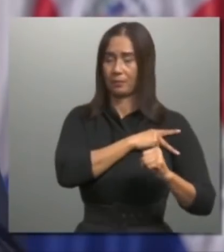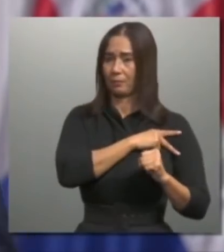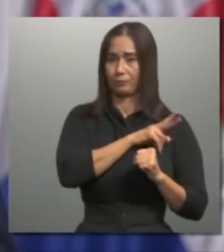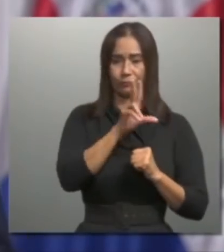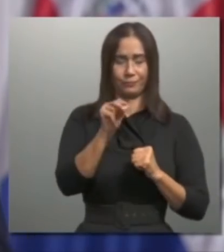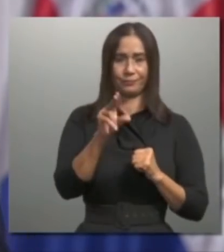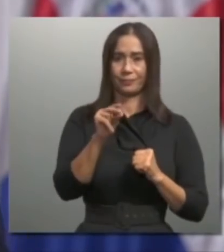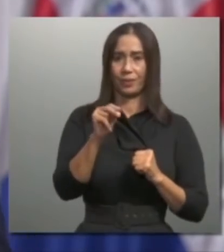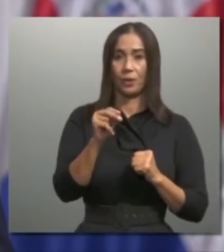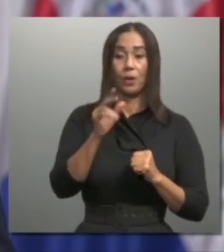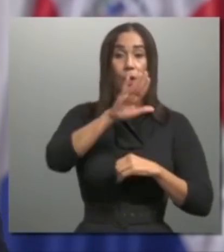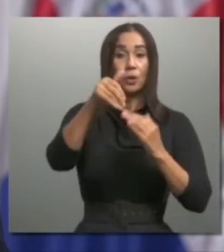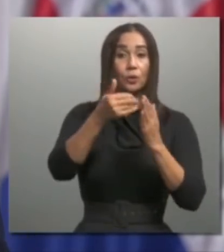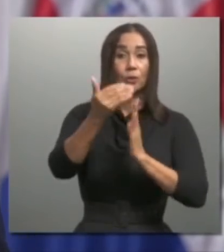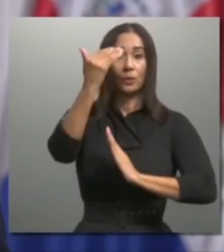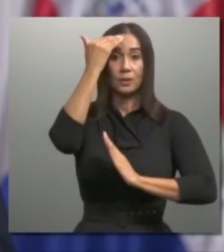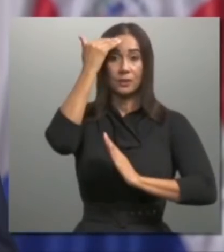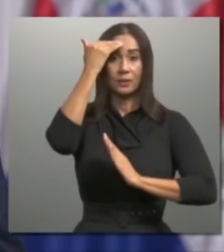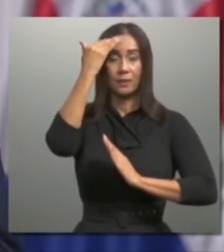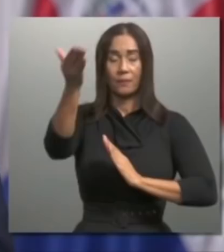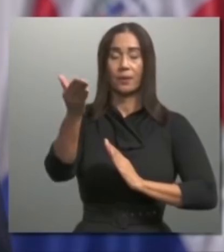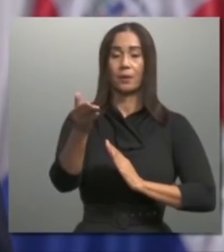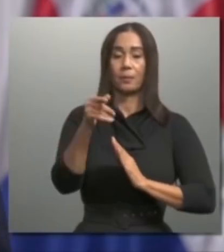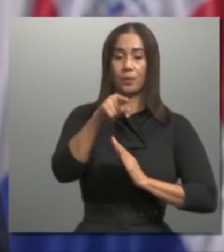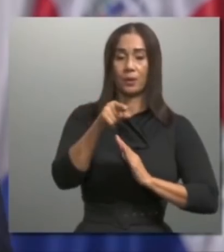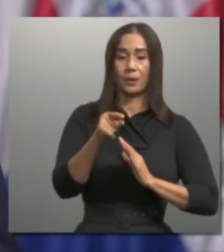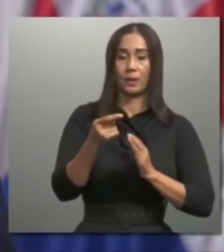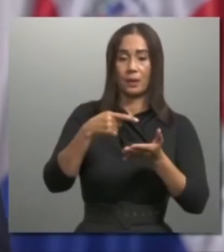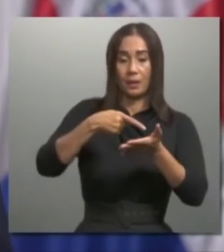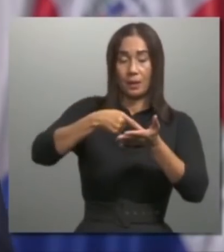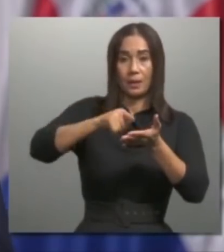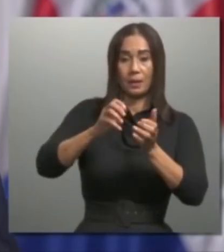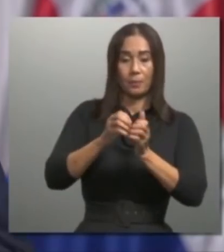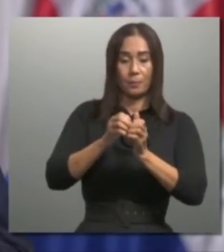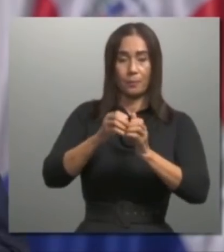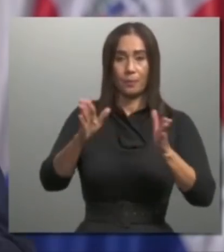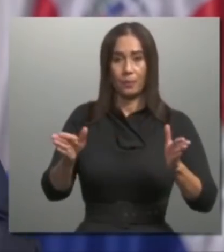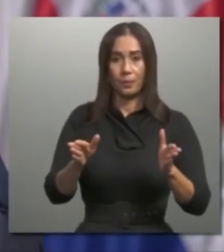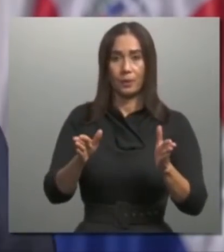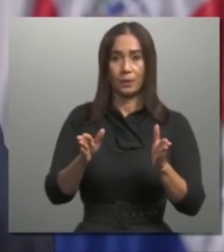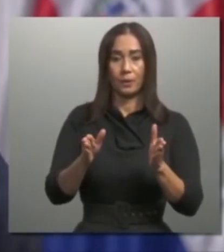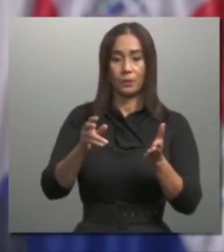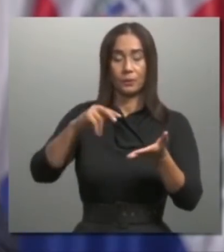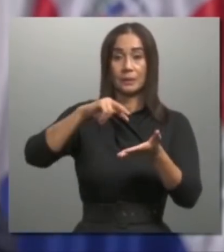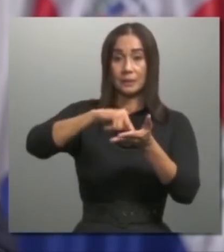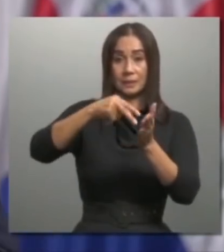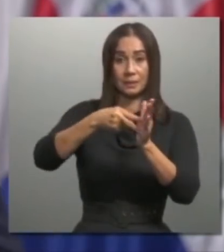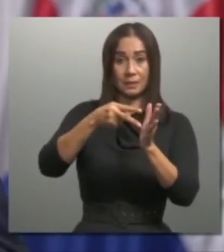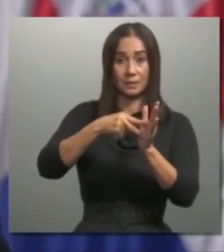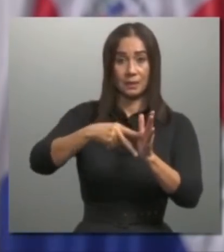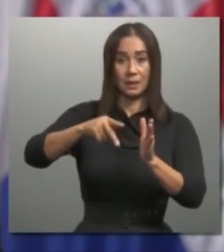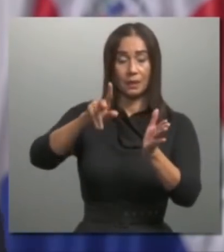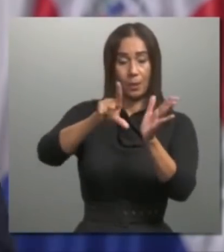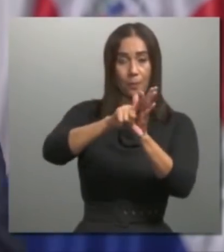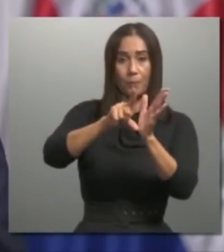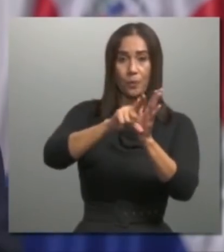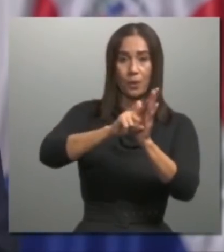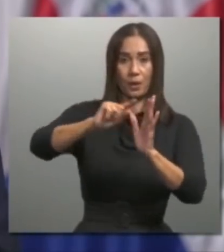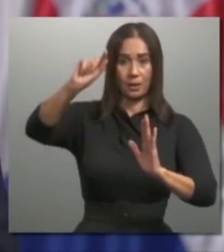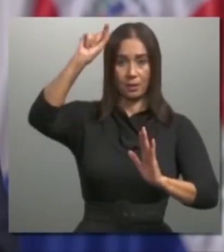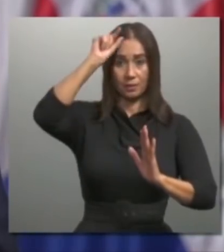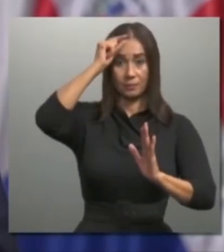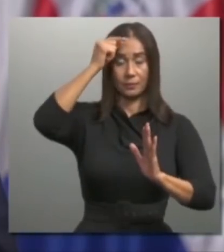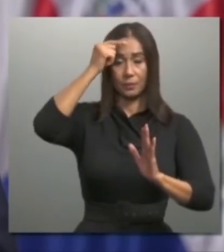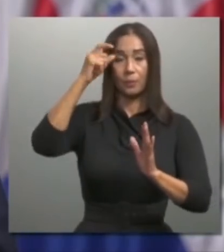Es de conocimiento que la enajenación de un bien público implica, por mandato constitucional, la aprobación del